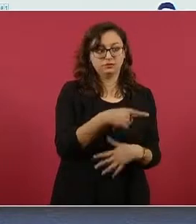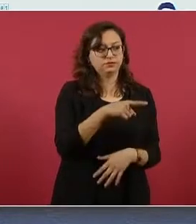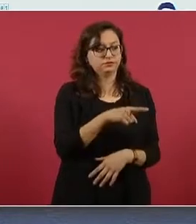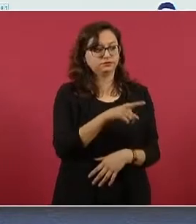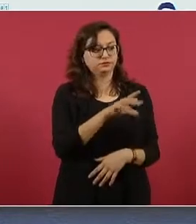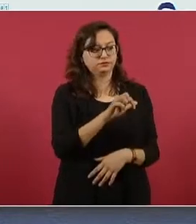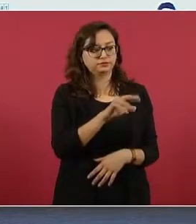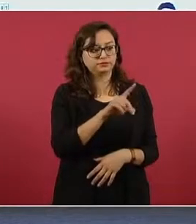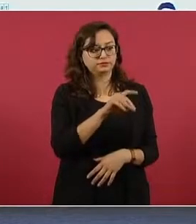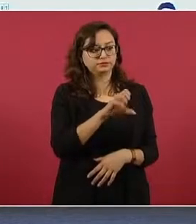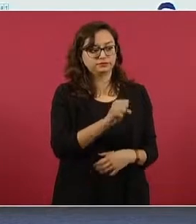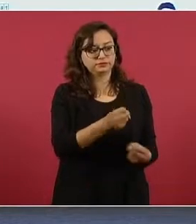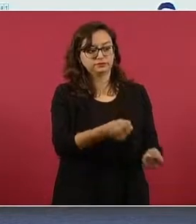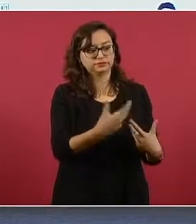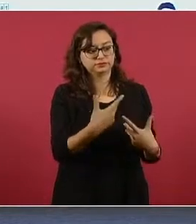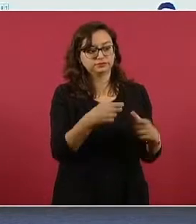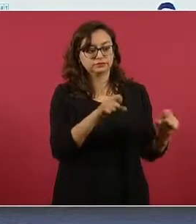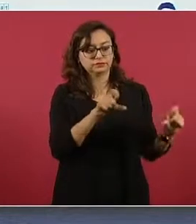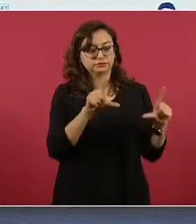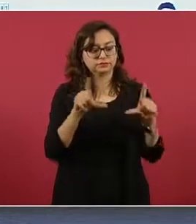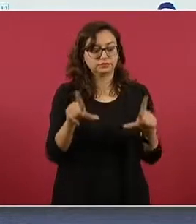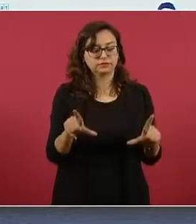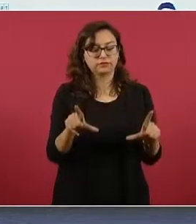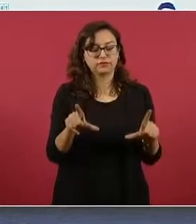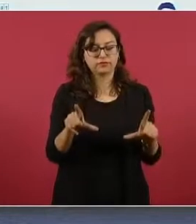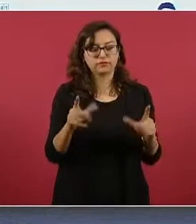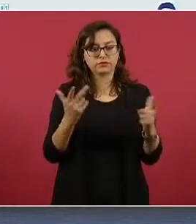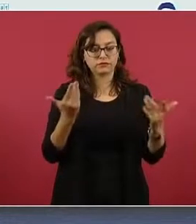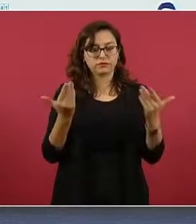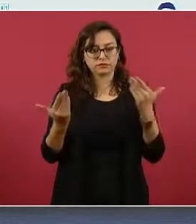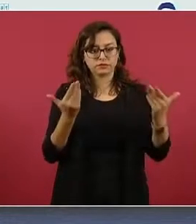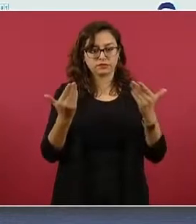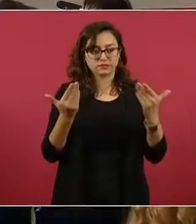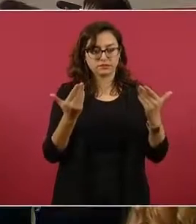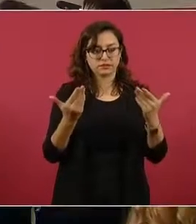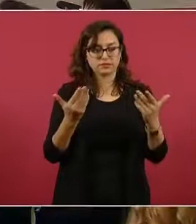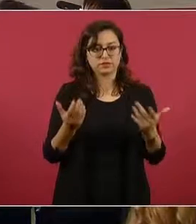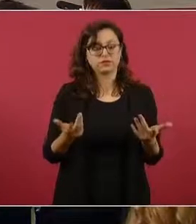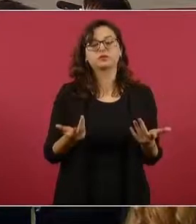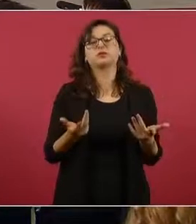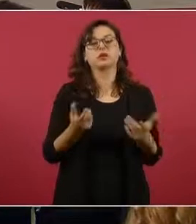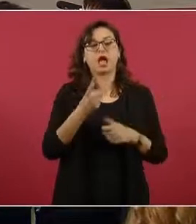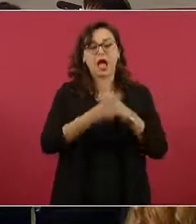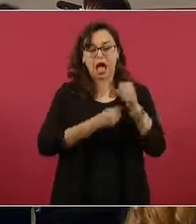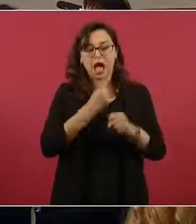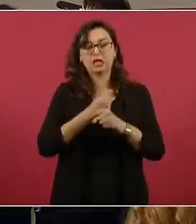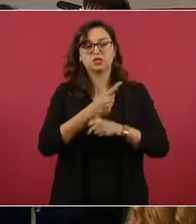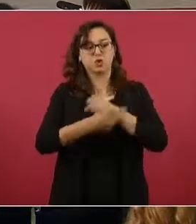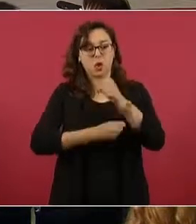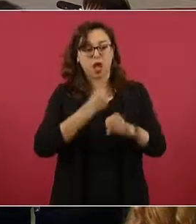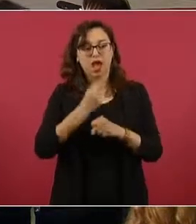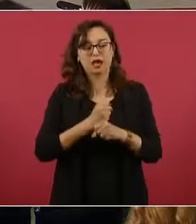manda una lámina donde vienen los incrementos por año